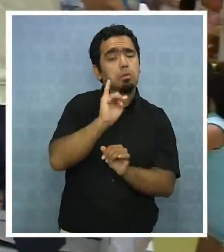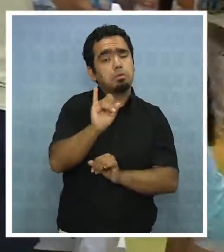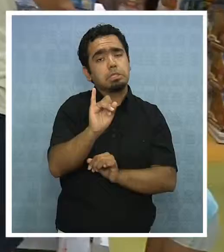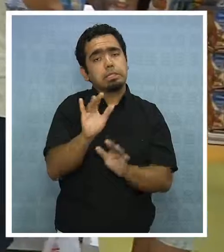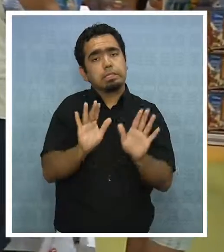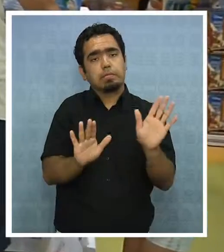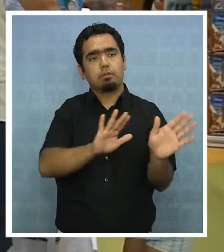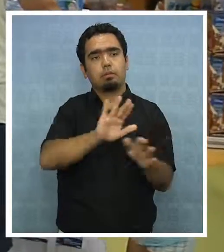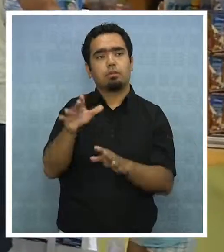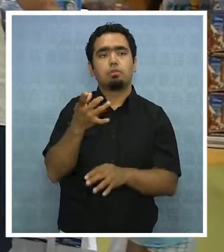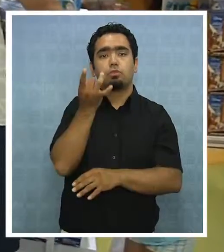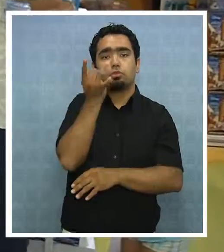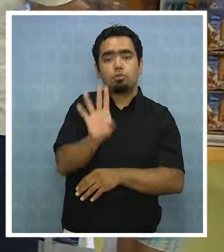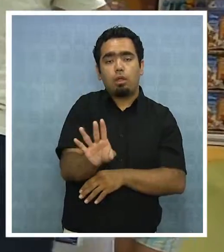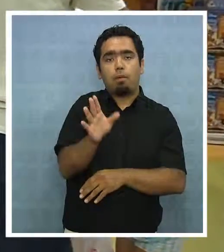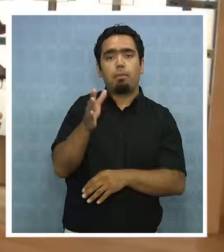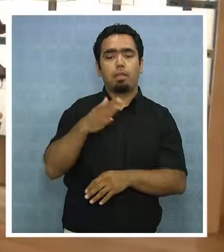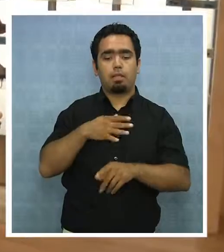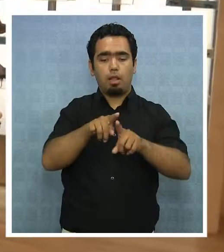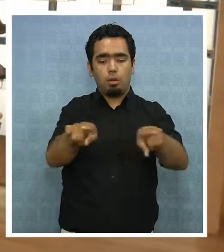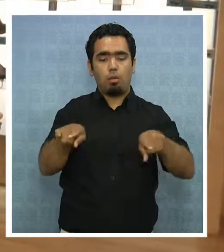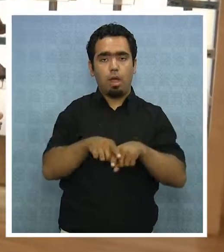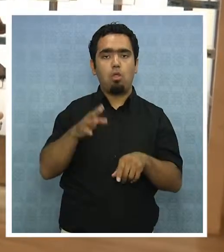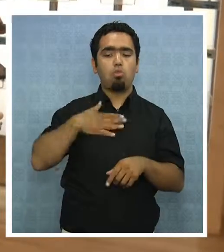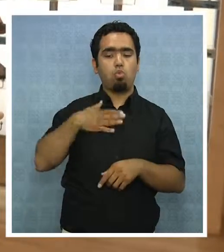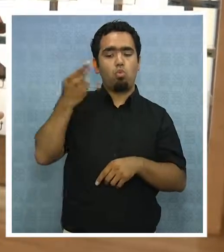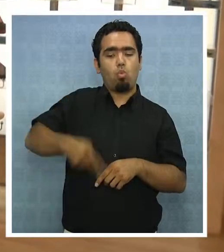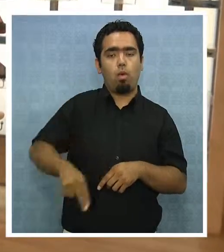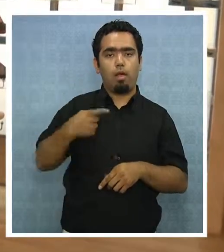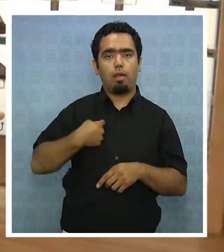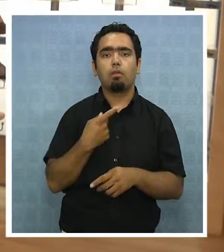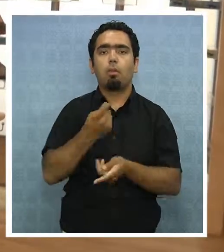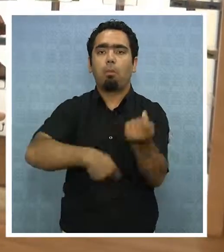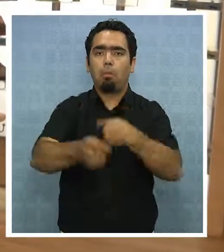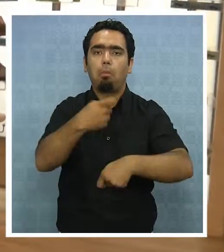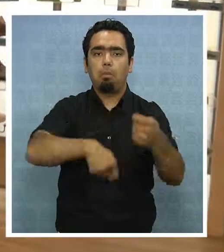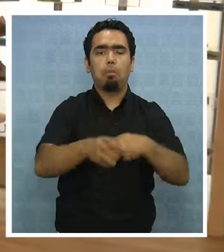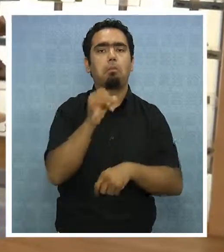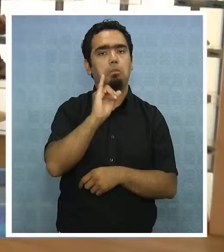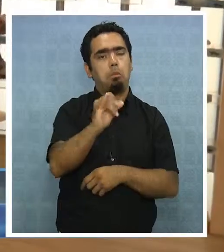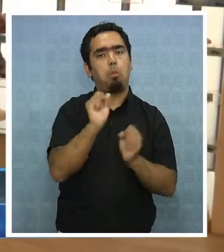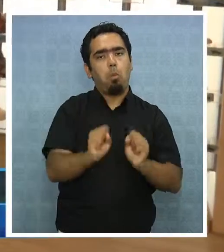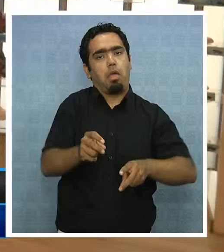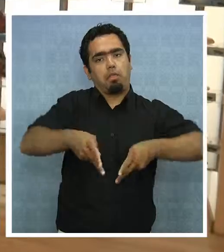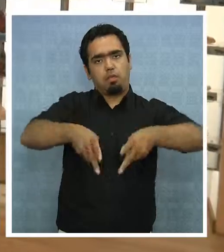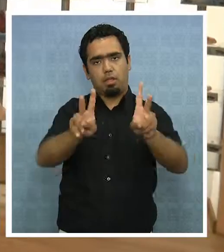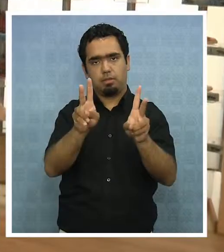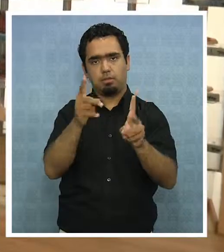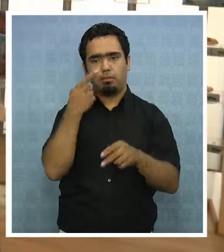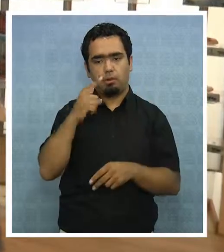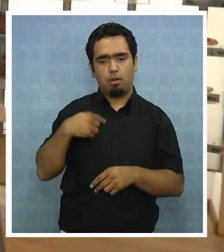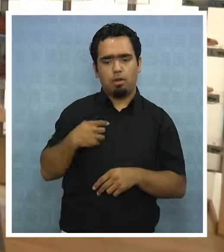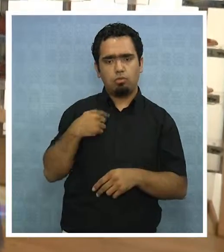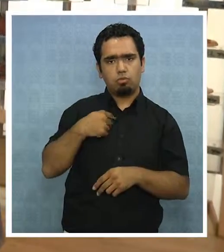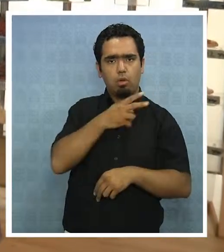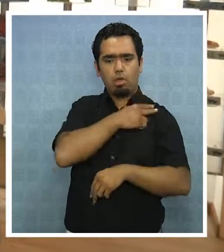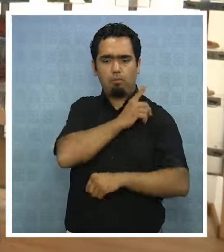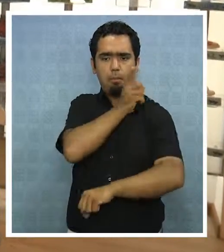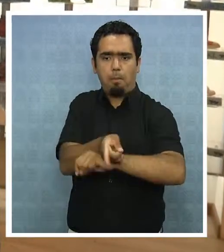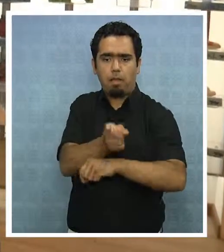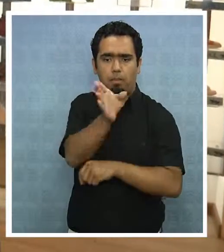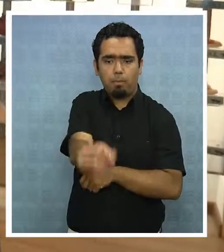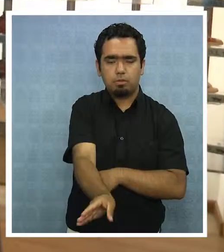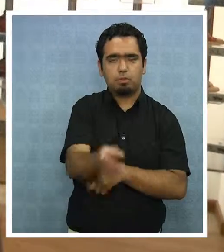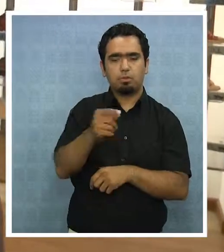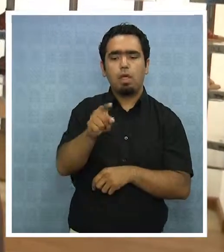excepciones. Solamente aquellos que son atendidos por sus propios dueños, ellos son sus empresarios, son propios empleadores y por lo tanto no tienen